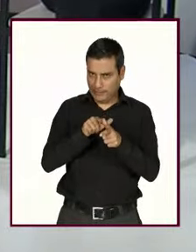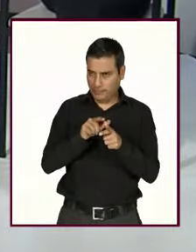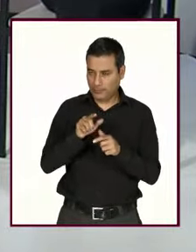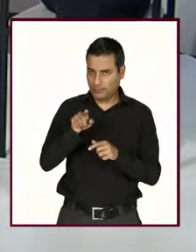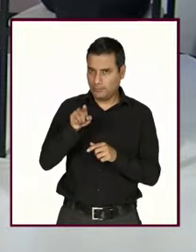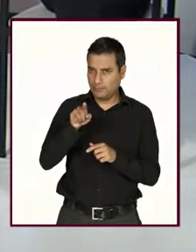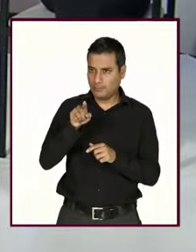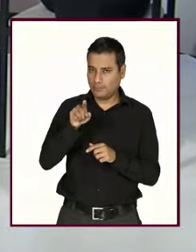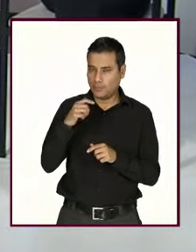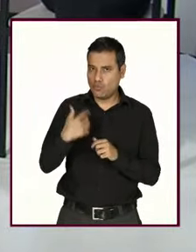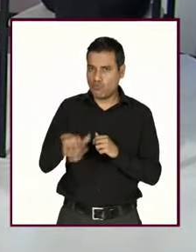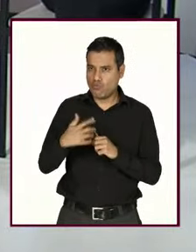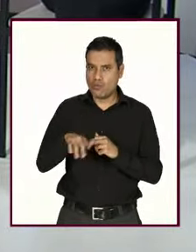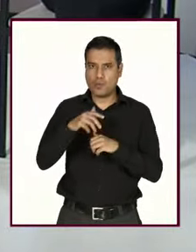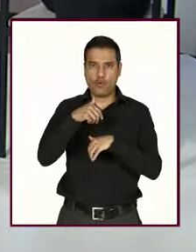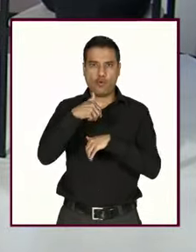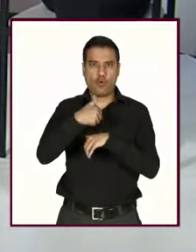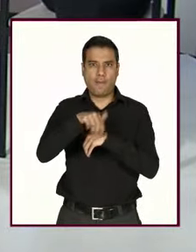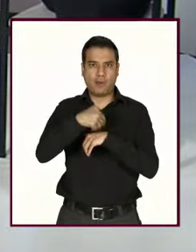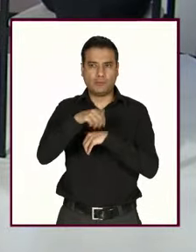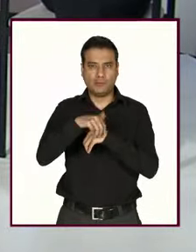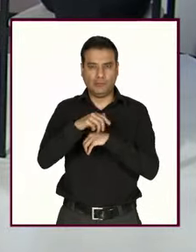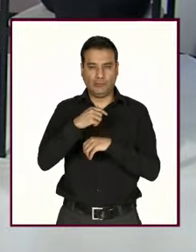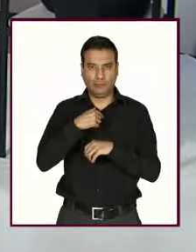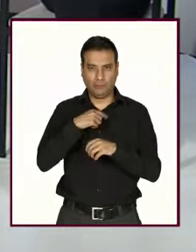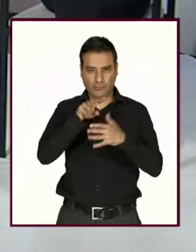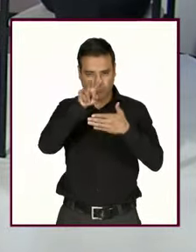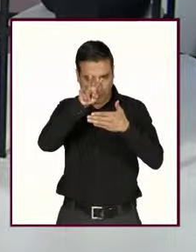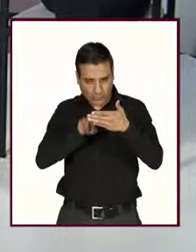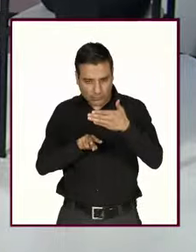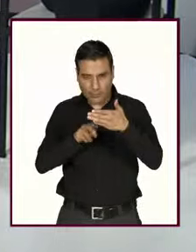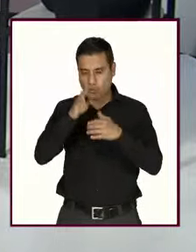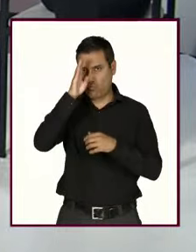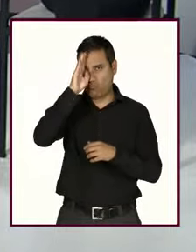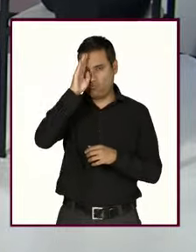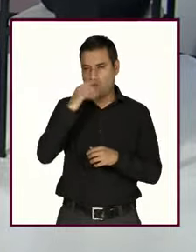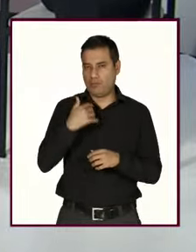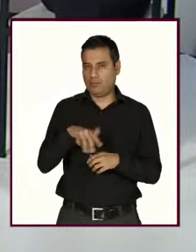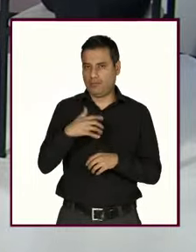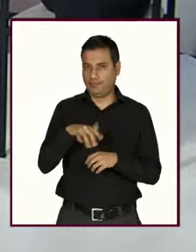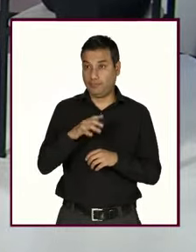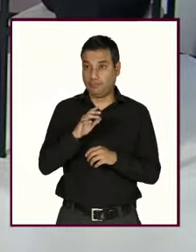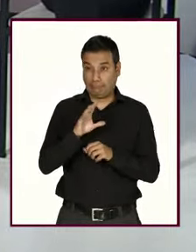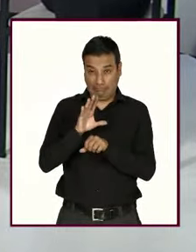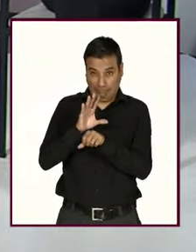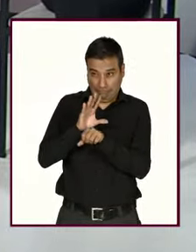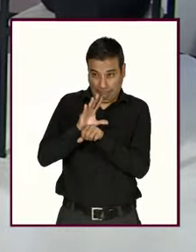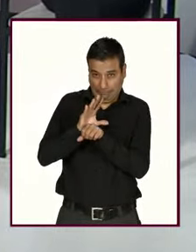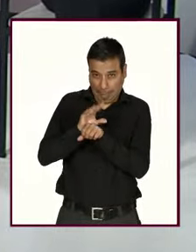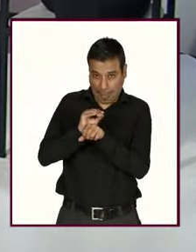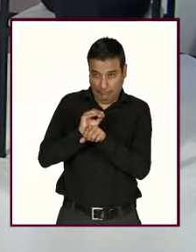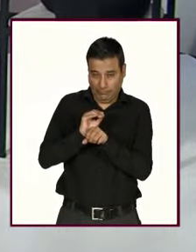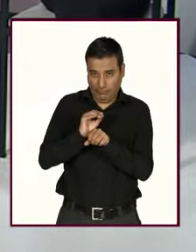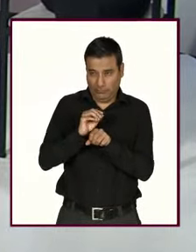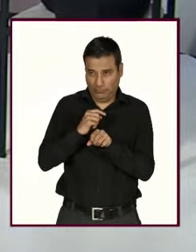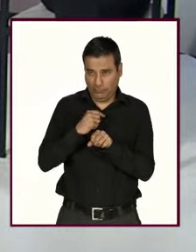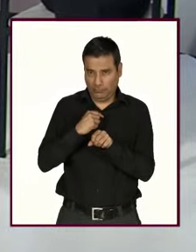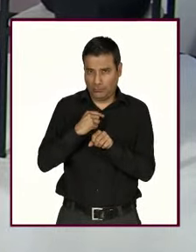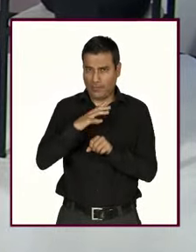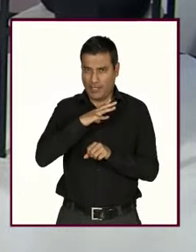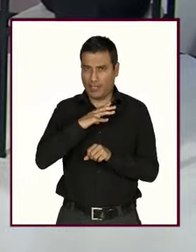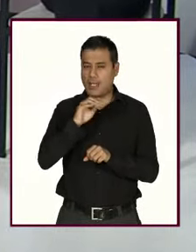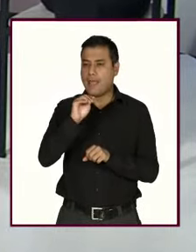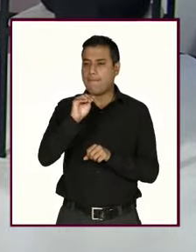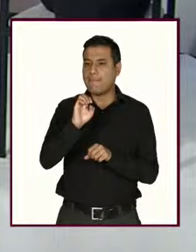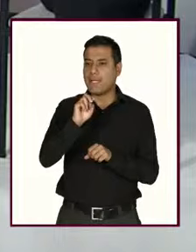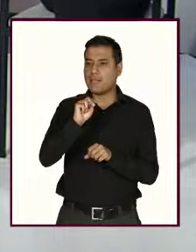son impresionantes las cifras que compartes. Y si me permites, Anabel, hicimos unas preguntas en